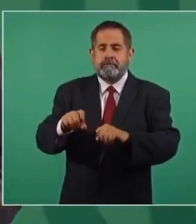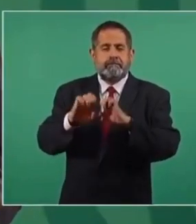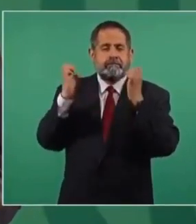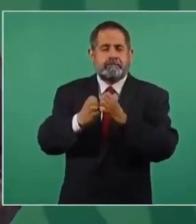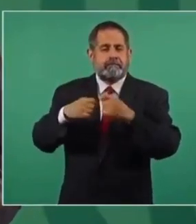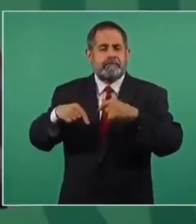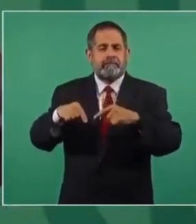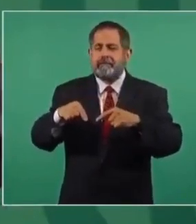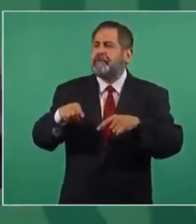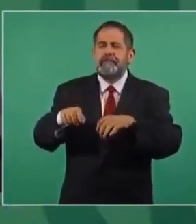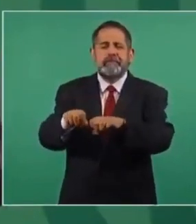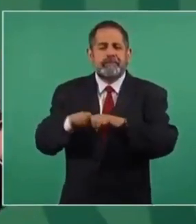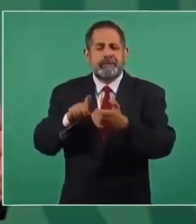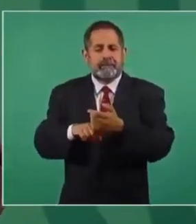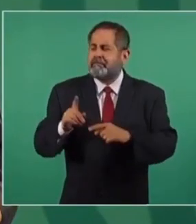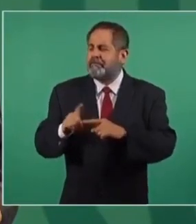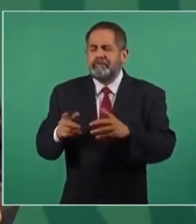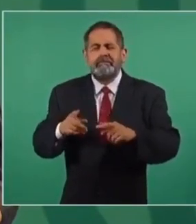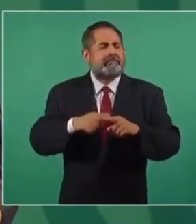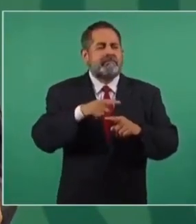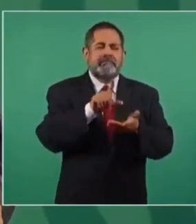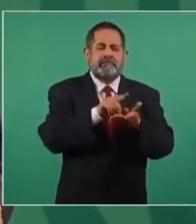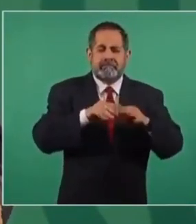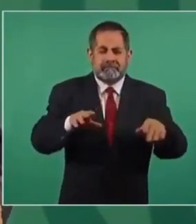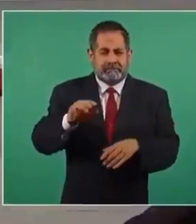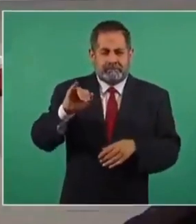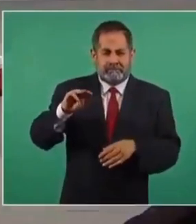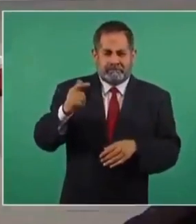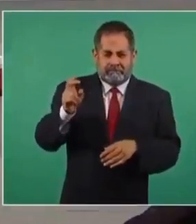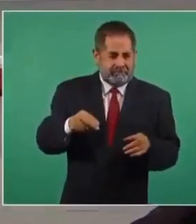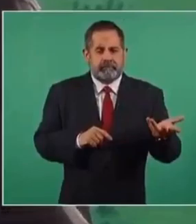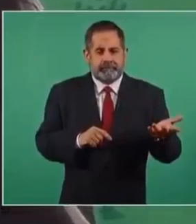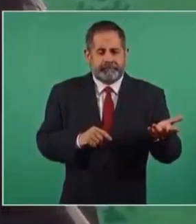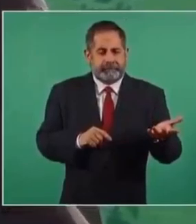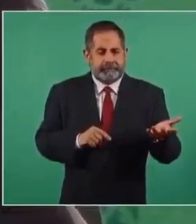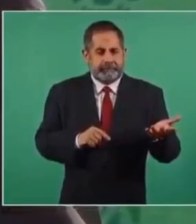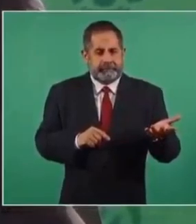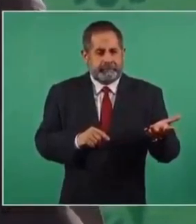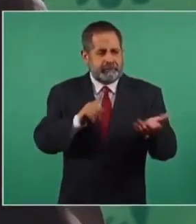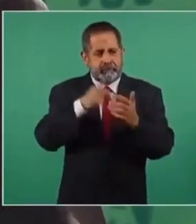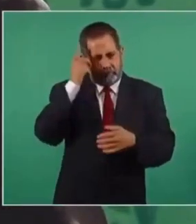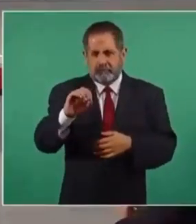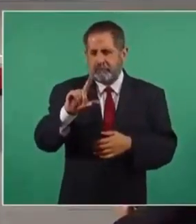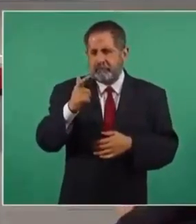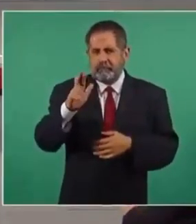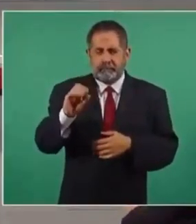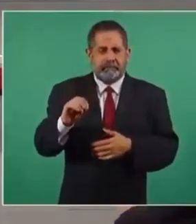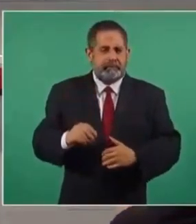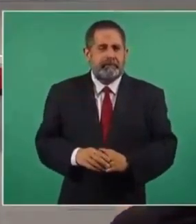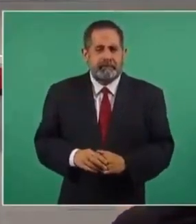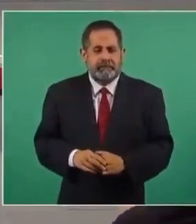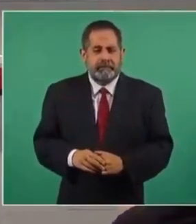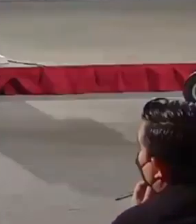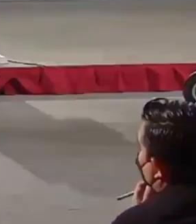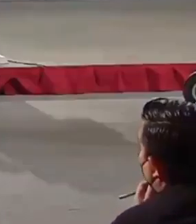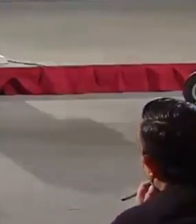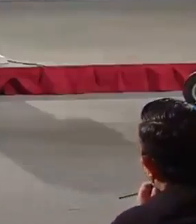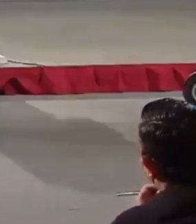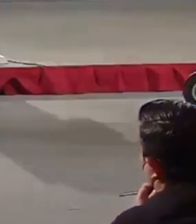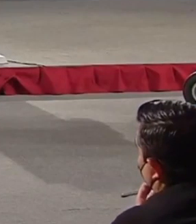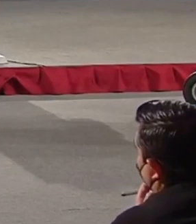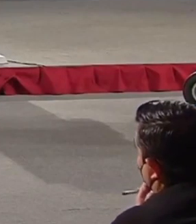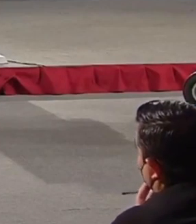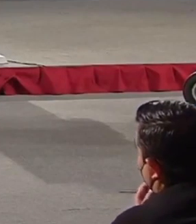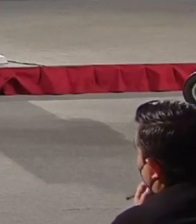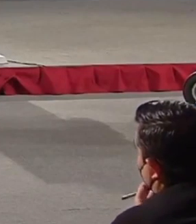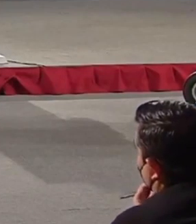estadio, no el estadio, equipo Cruz Azul. ¿Quién lo puso? ¿Imagen? A ver, ponlo. Eso es lo que hay. ¿Imagen qué es? Es